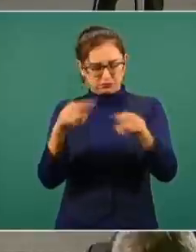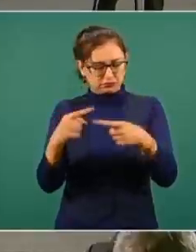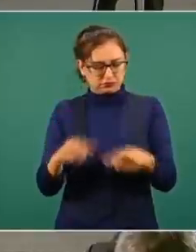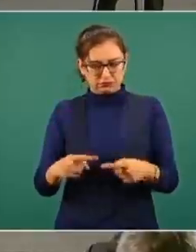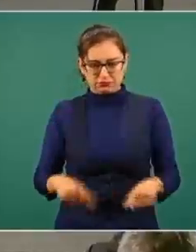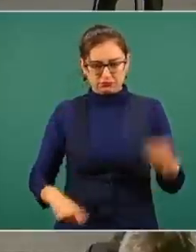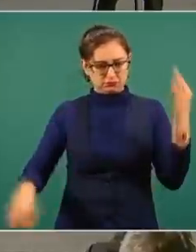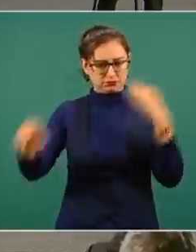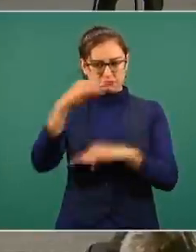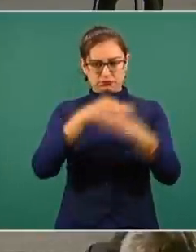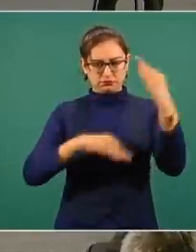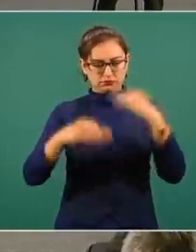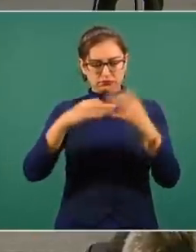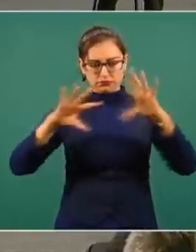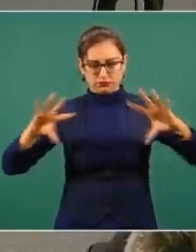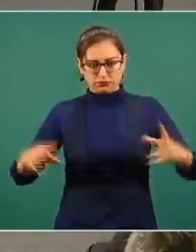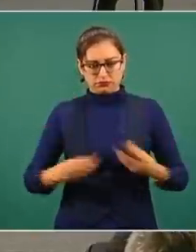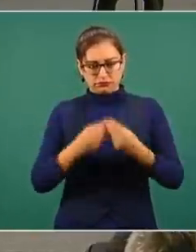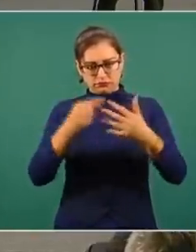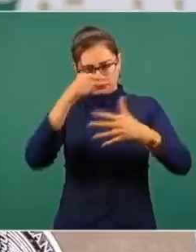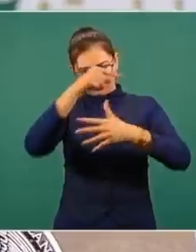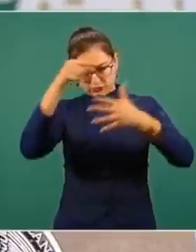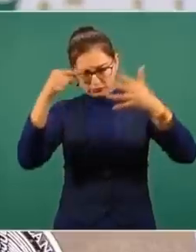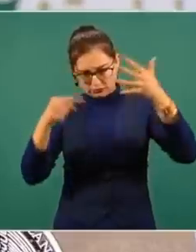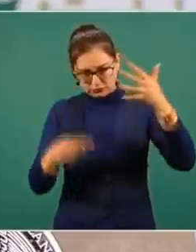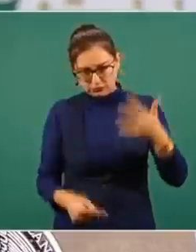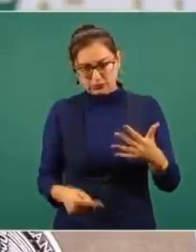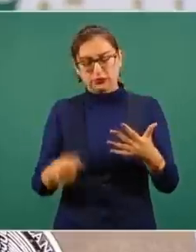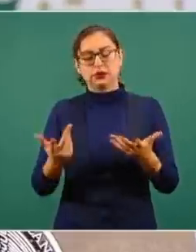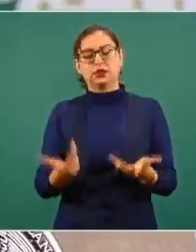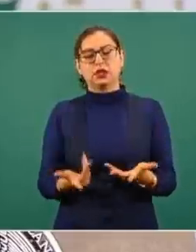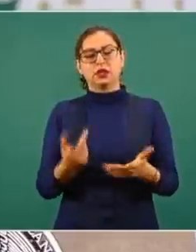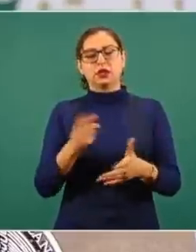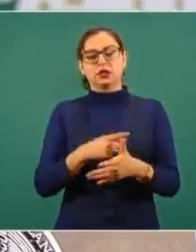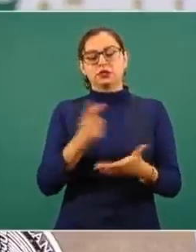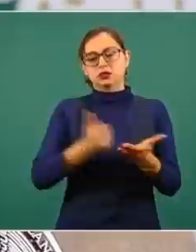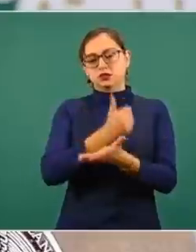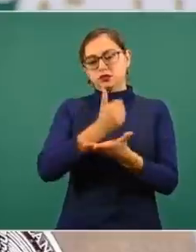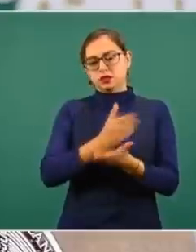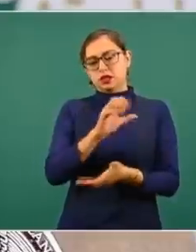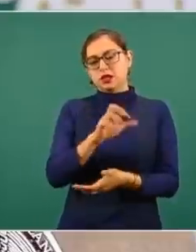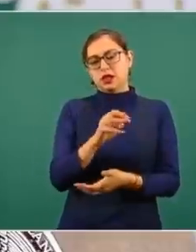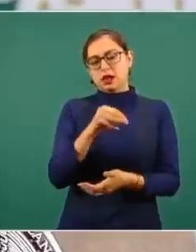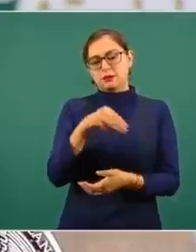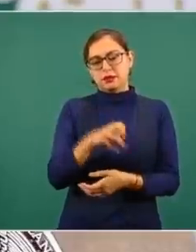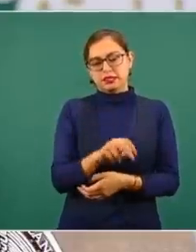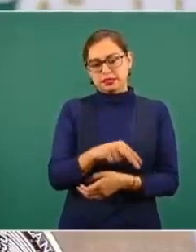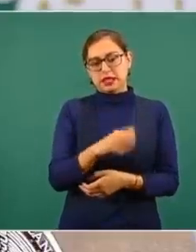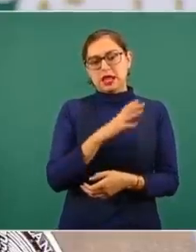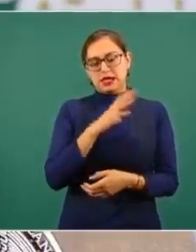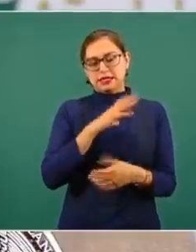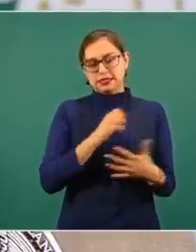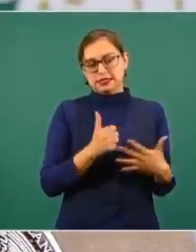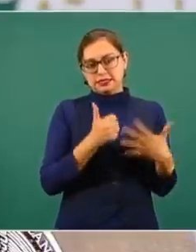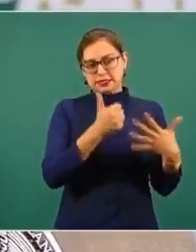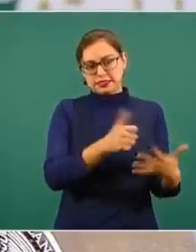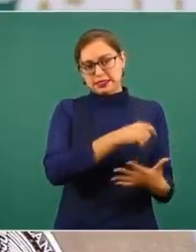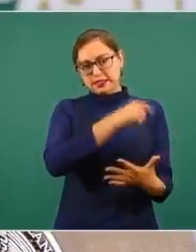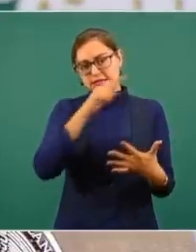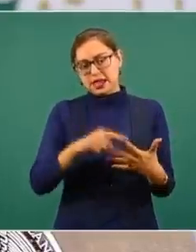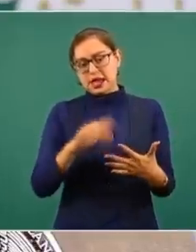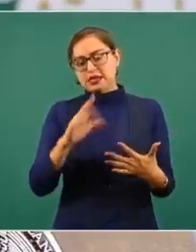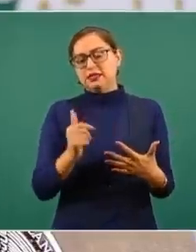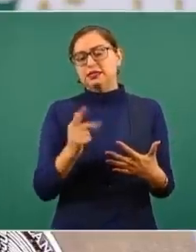los puntos, son seis puntos ahí en Ciudad del Carmen, también en Champotón.